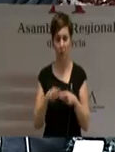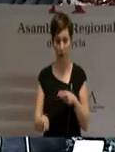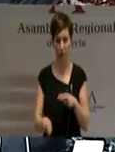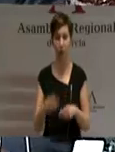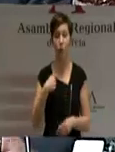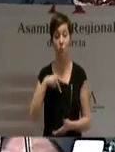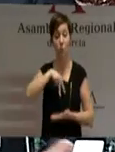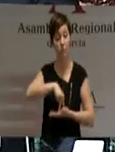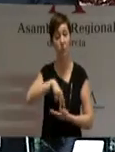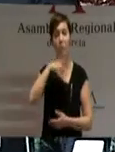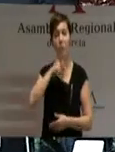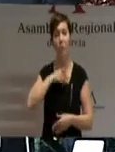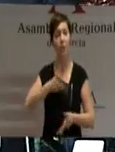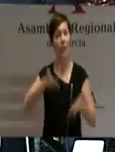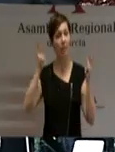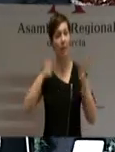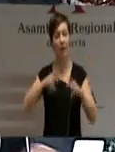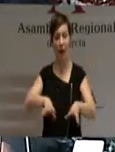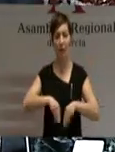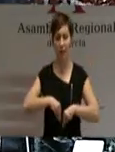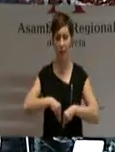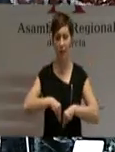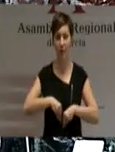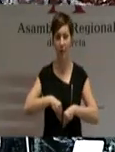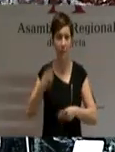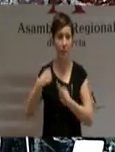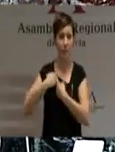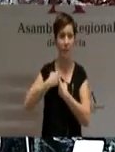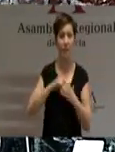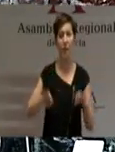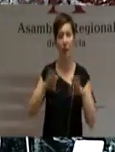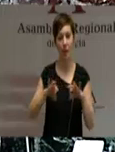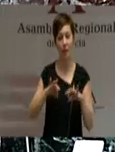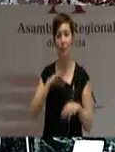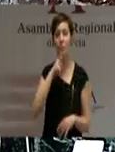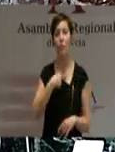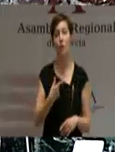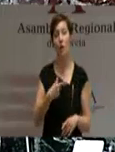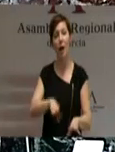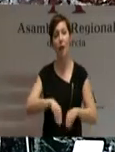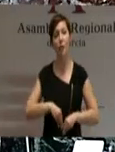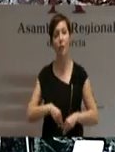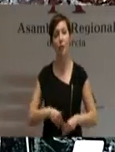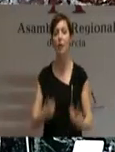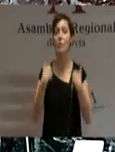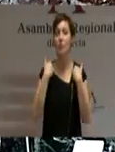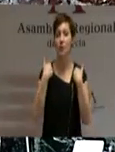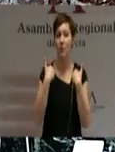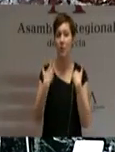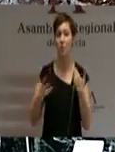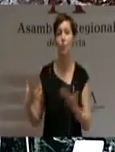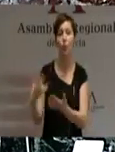libremente lo he aceptado y estoy aquí porque siempre asumí las responsabilidades comprometidas con los demás.